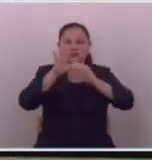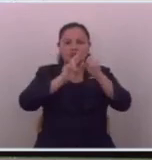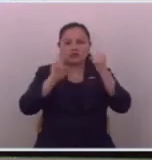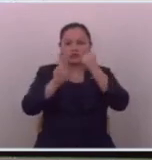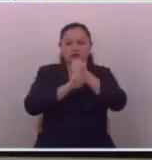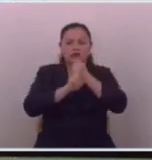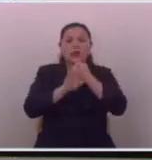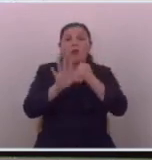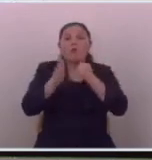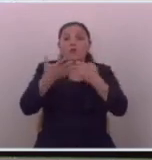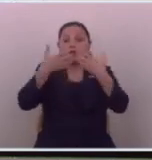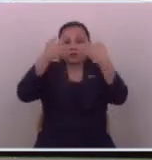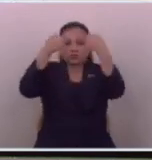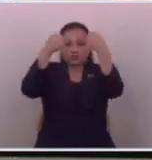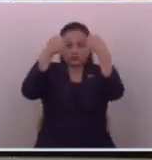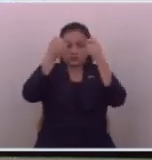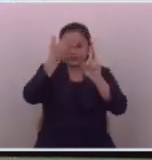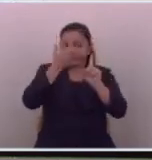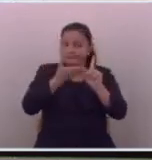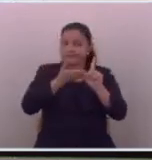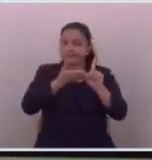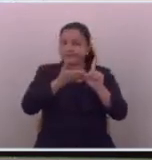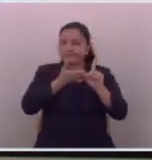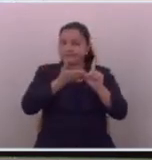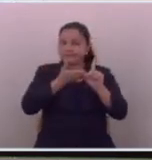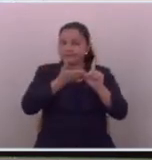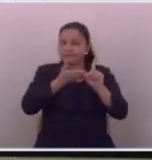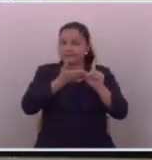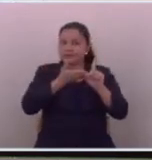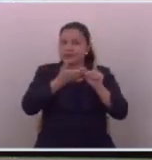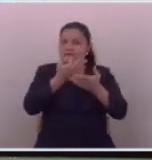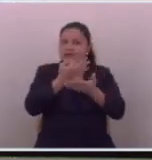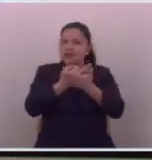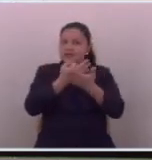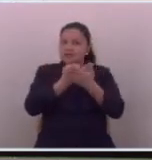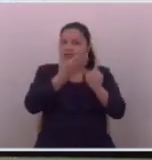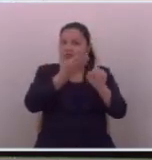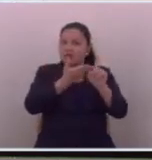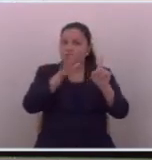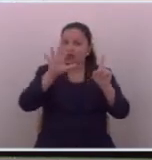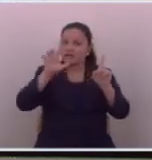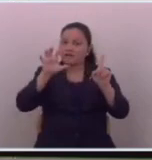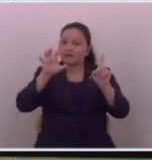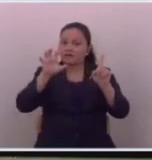fue detenido porque por fraude financiero fue detenido